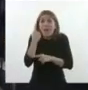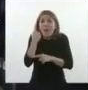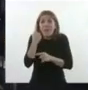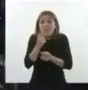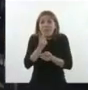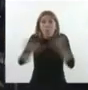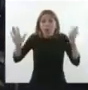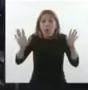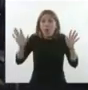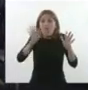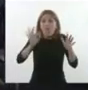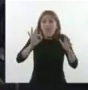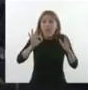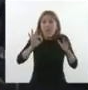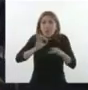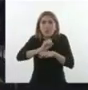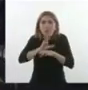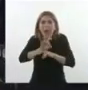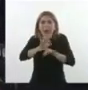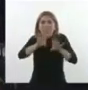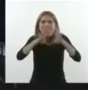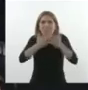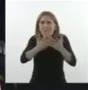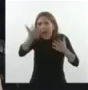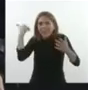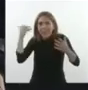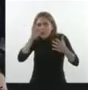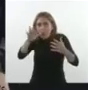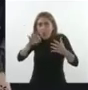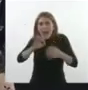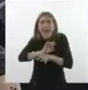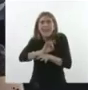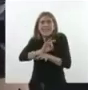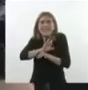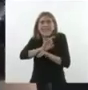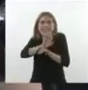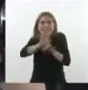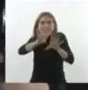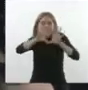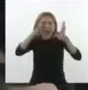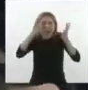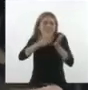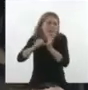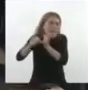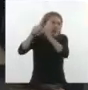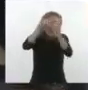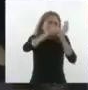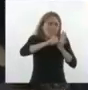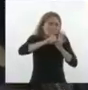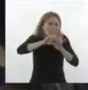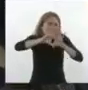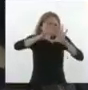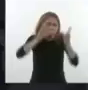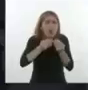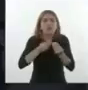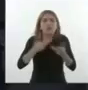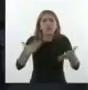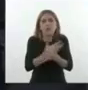ocurrido. Una pandemia que afecta a todo el planeta. Y cuando un presidente,